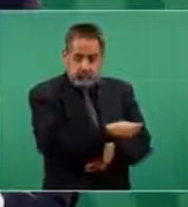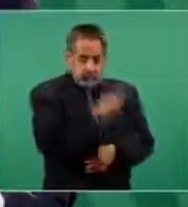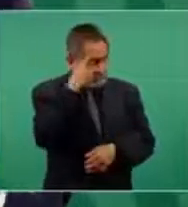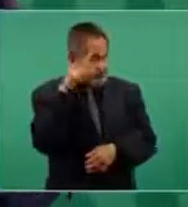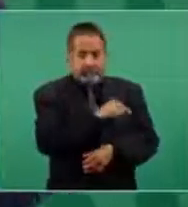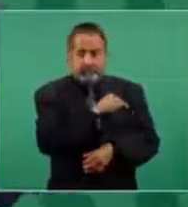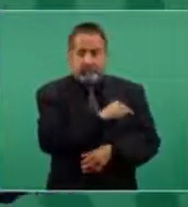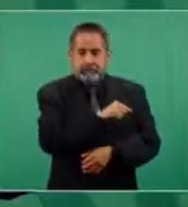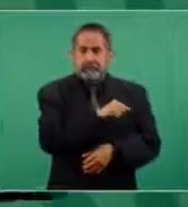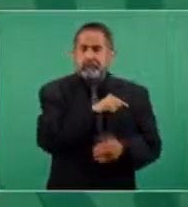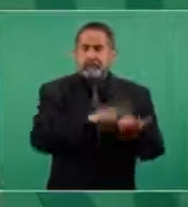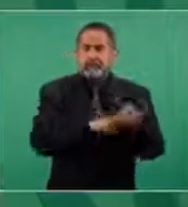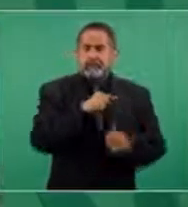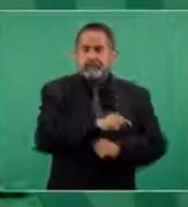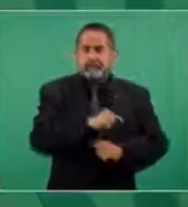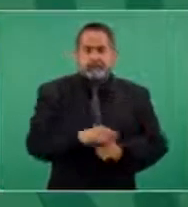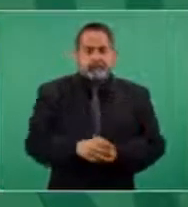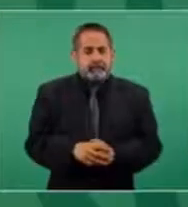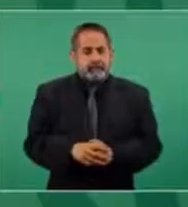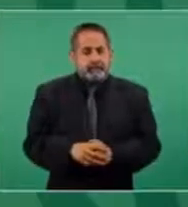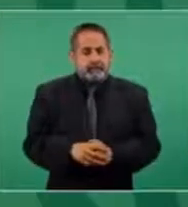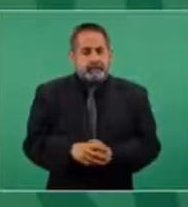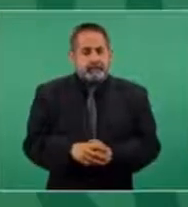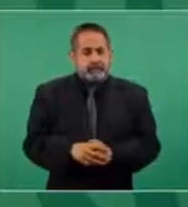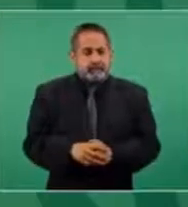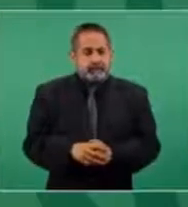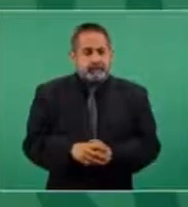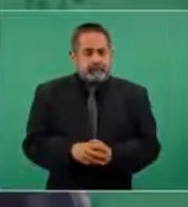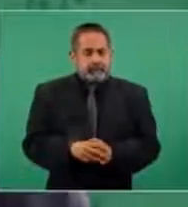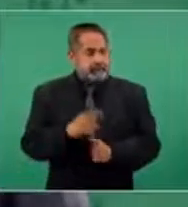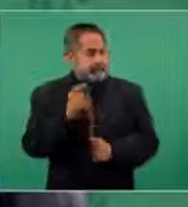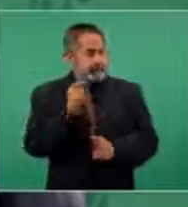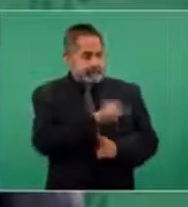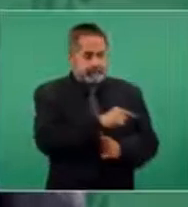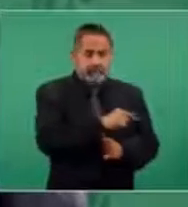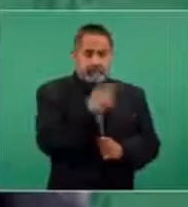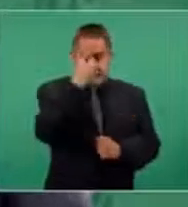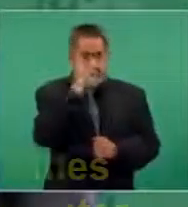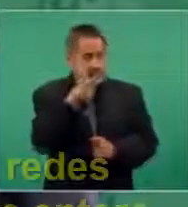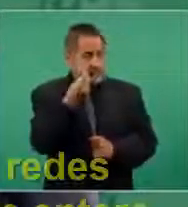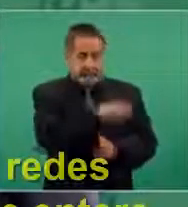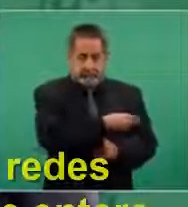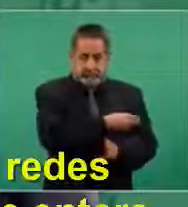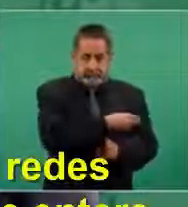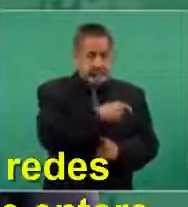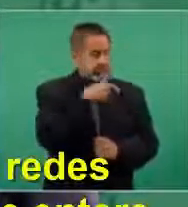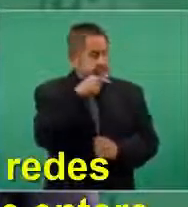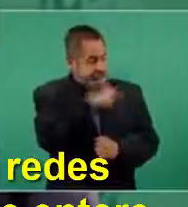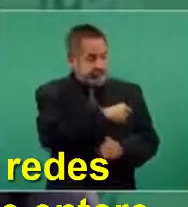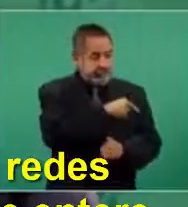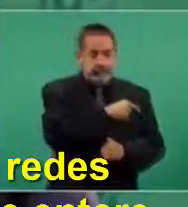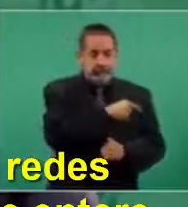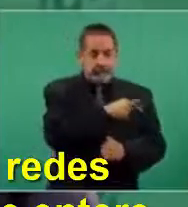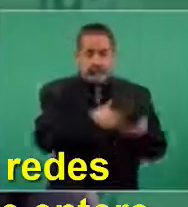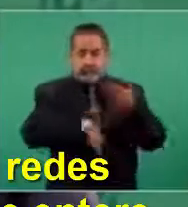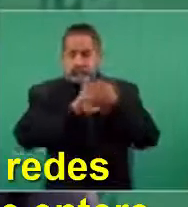pagar la propaganda en contra